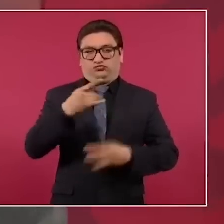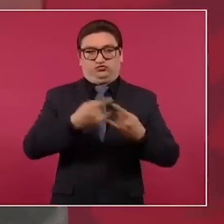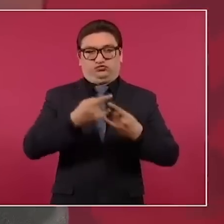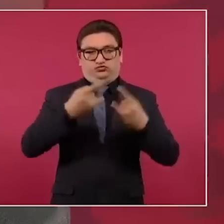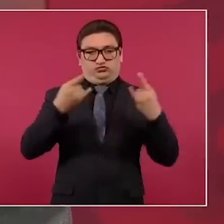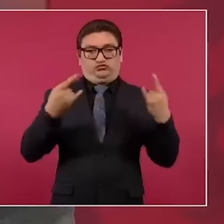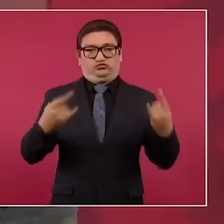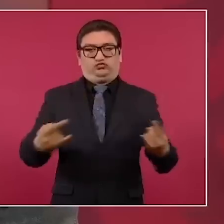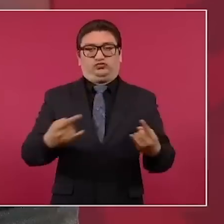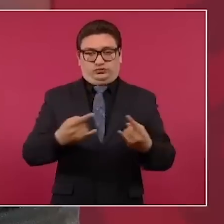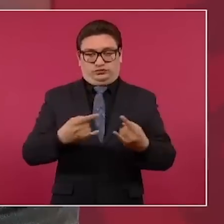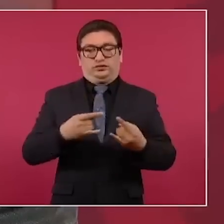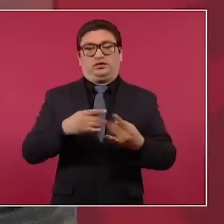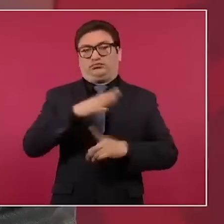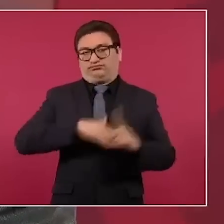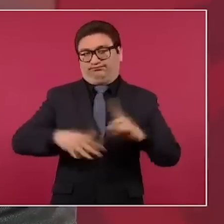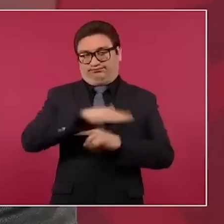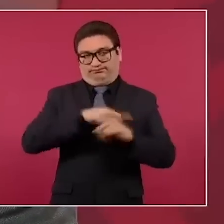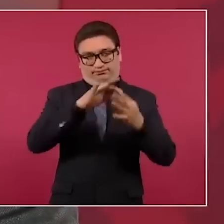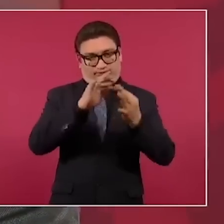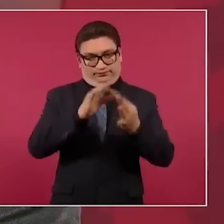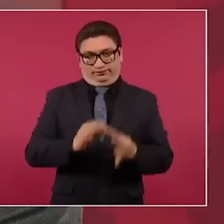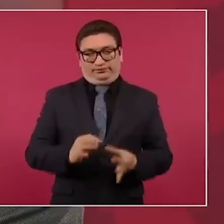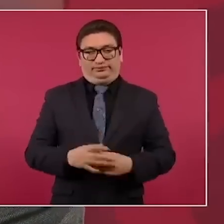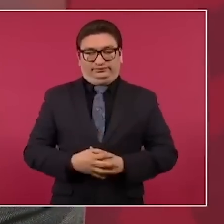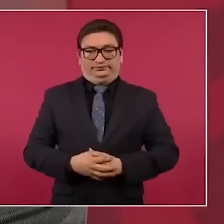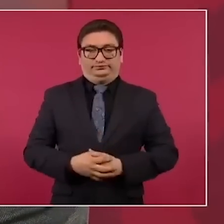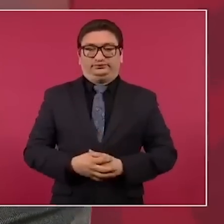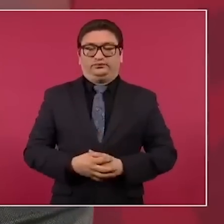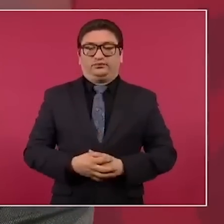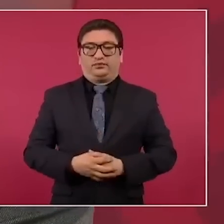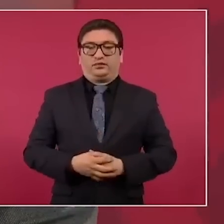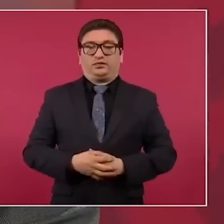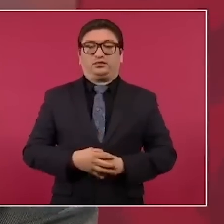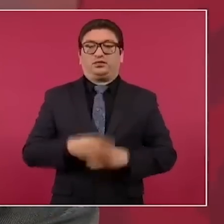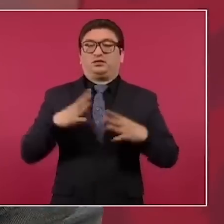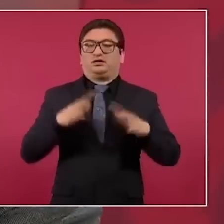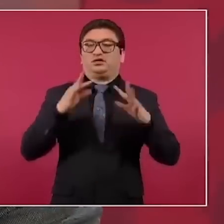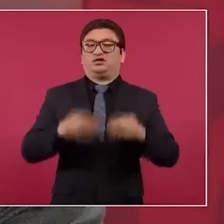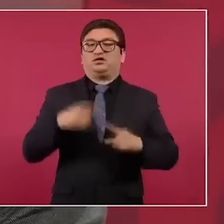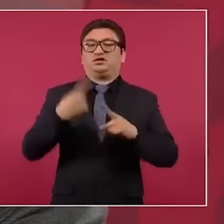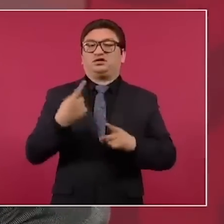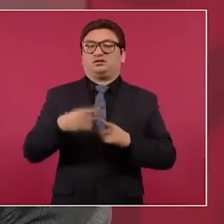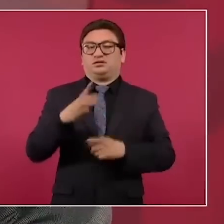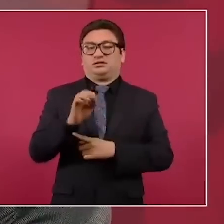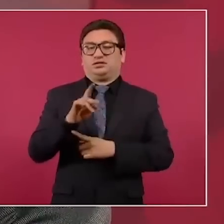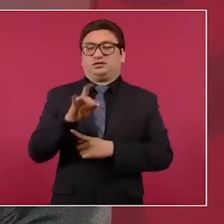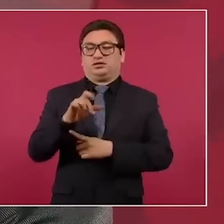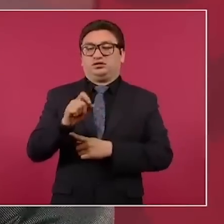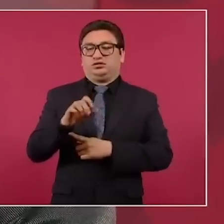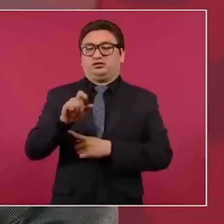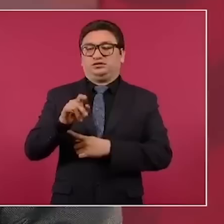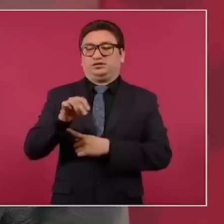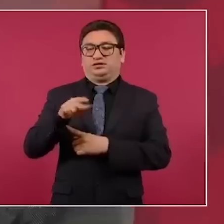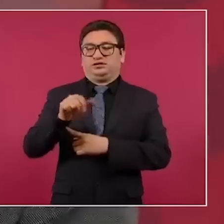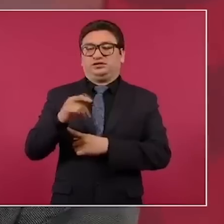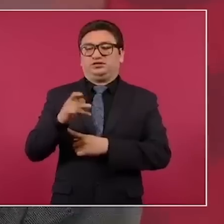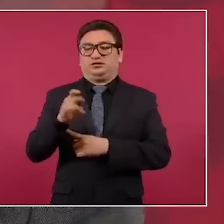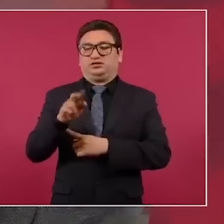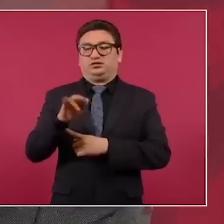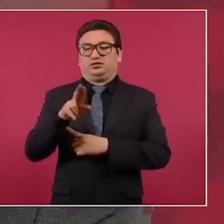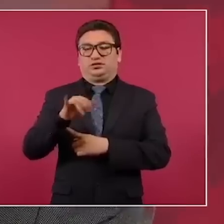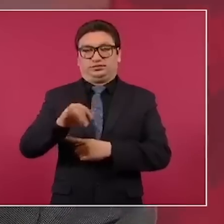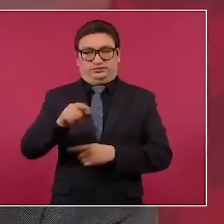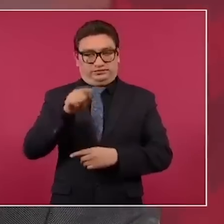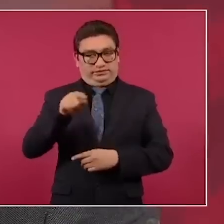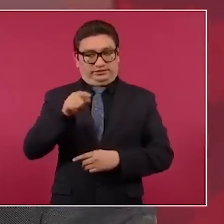porque no puede haber texto sin contexto, lo creó Carlos Salinas de Gortari. Esto para